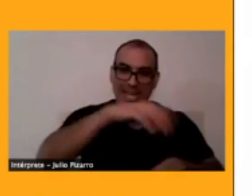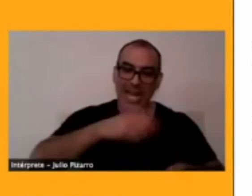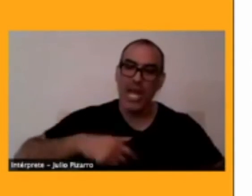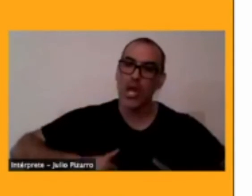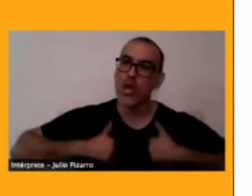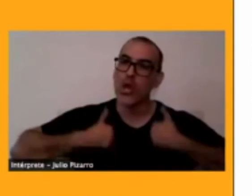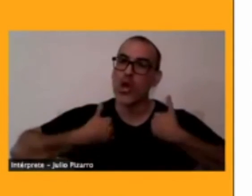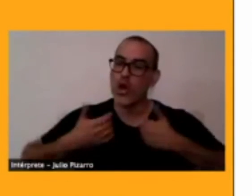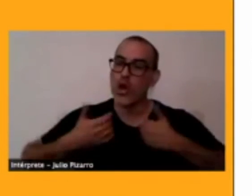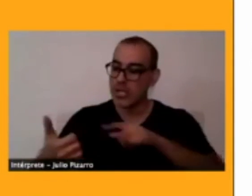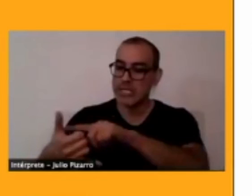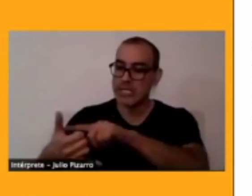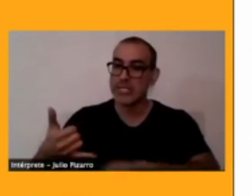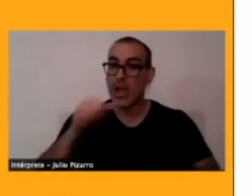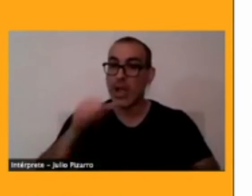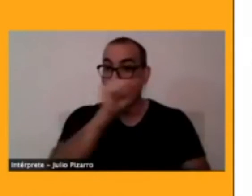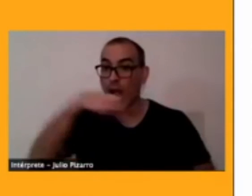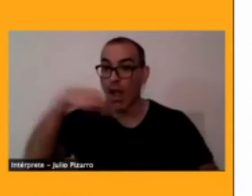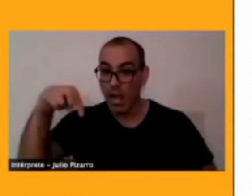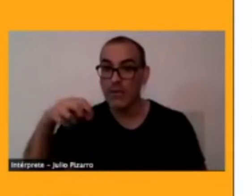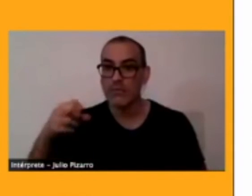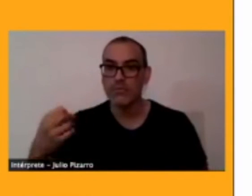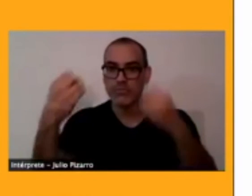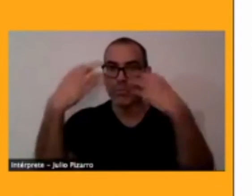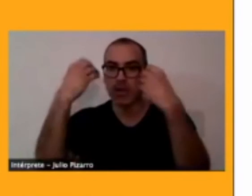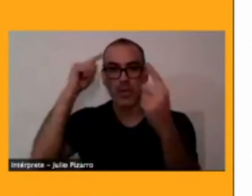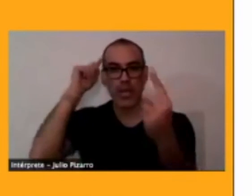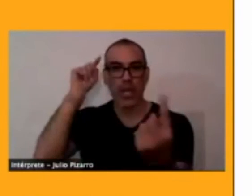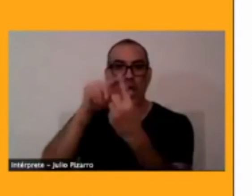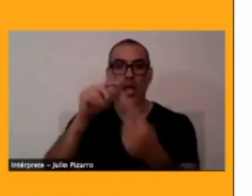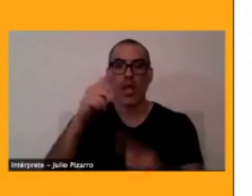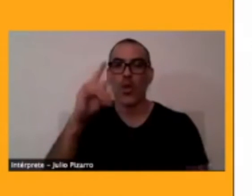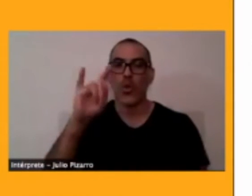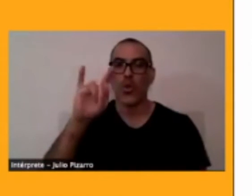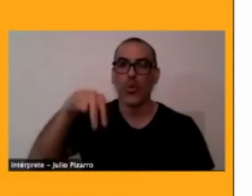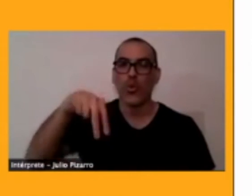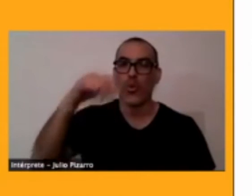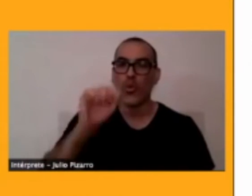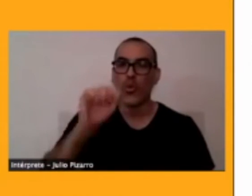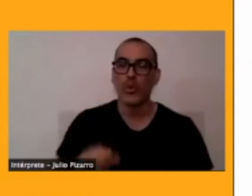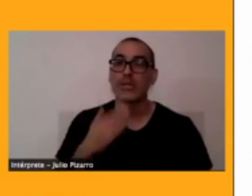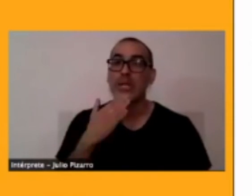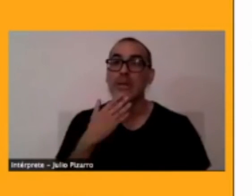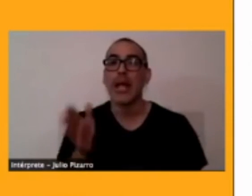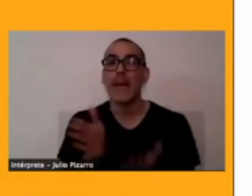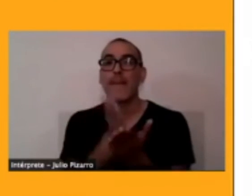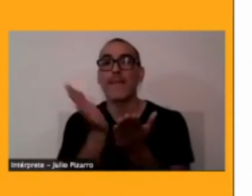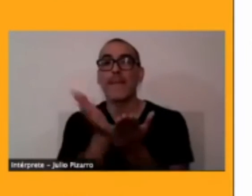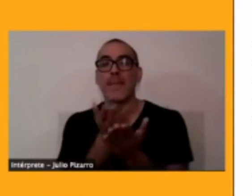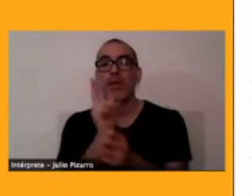aplicaciones para aprender curso hay manuales de profesores que como ya le dije